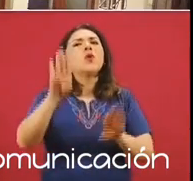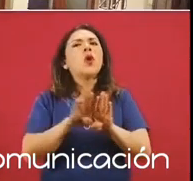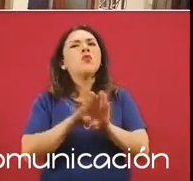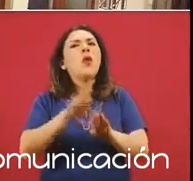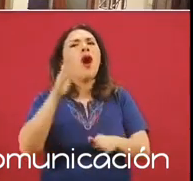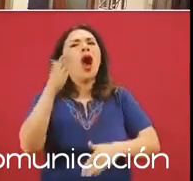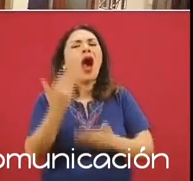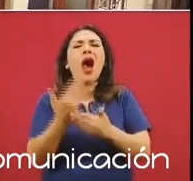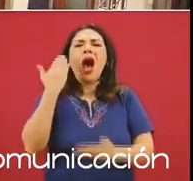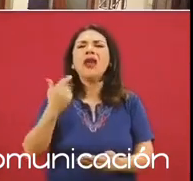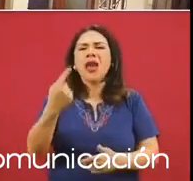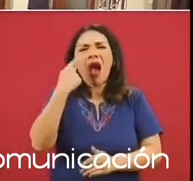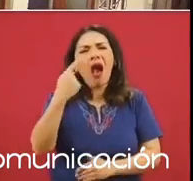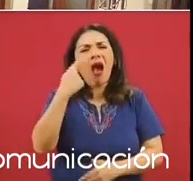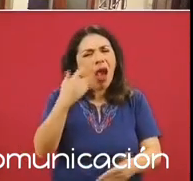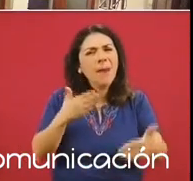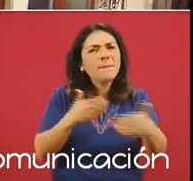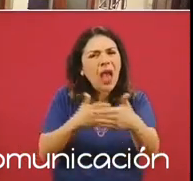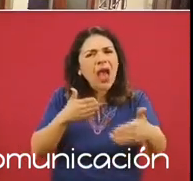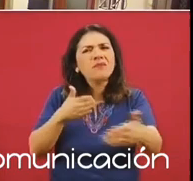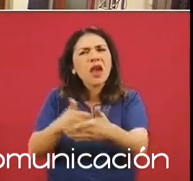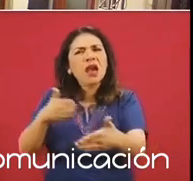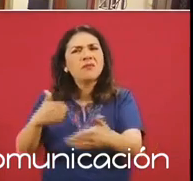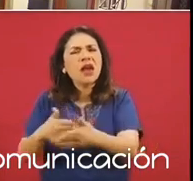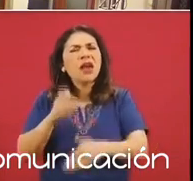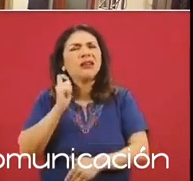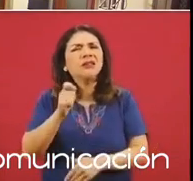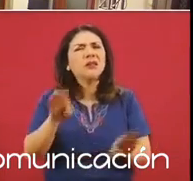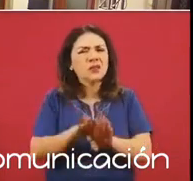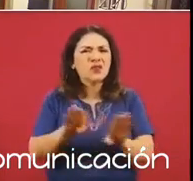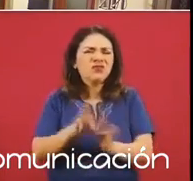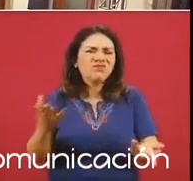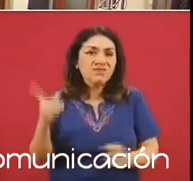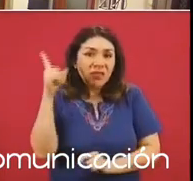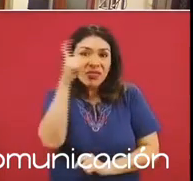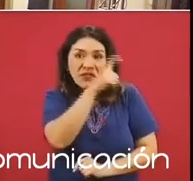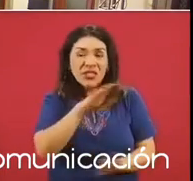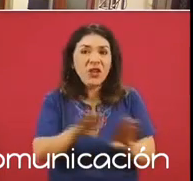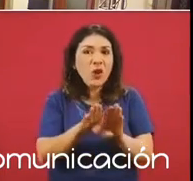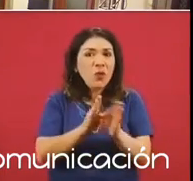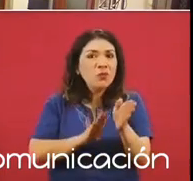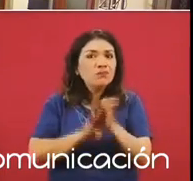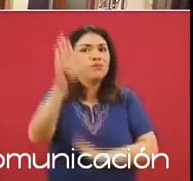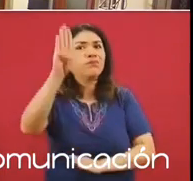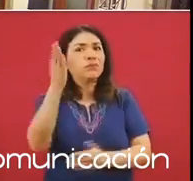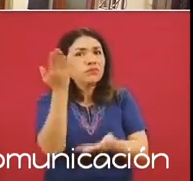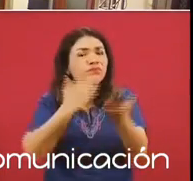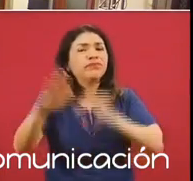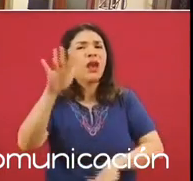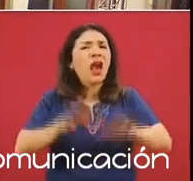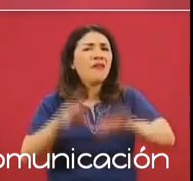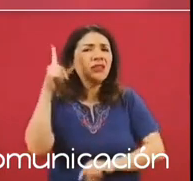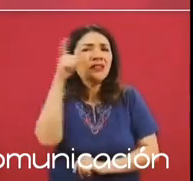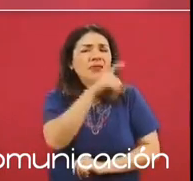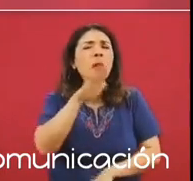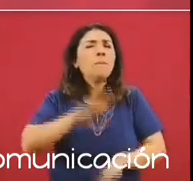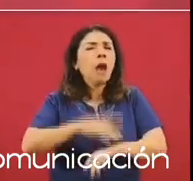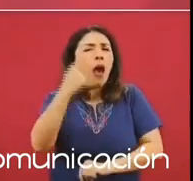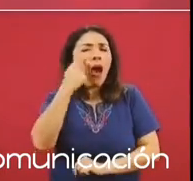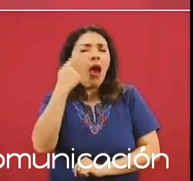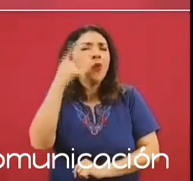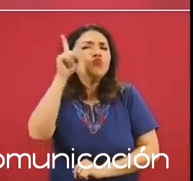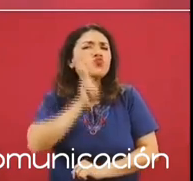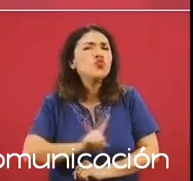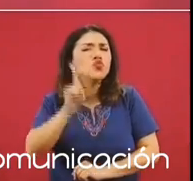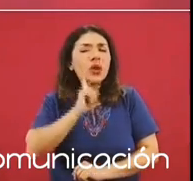que es, digamos, difícil de superar en muchas circunstancias, sobre todo por parte de las